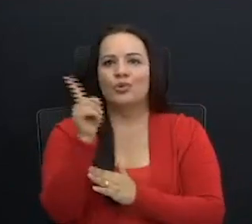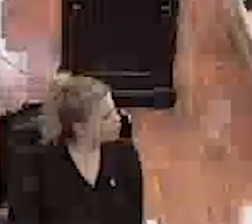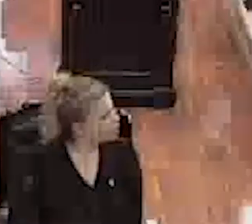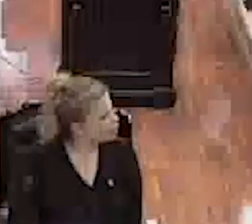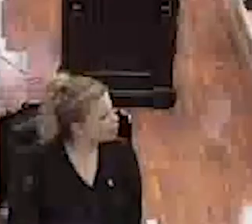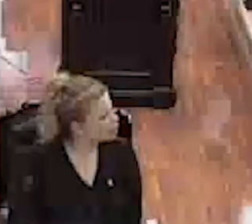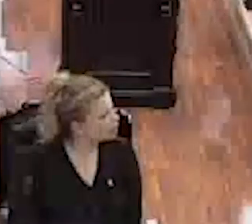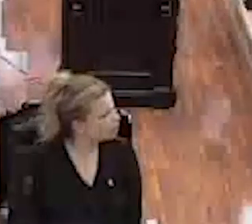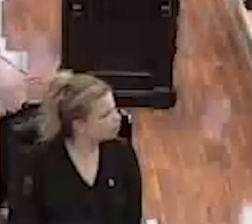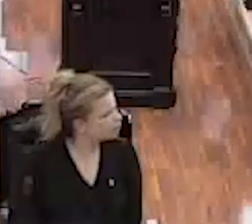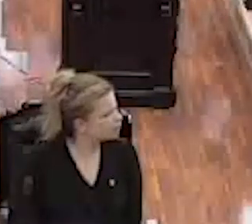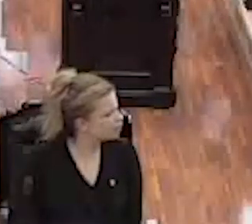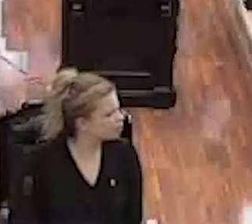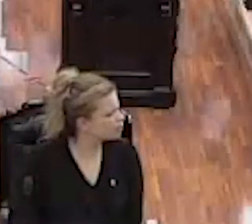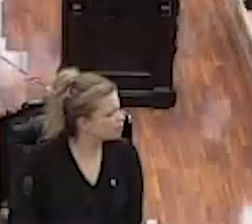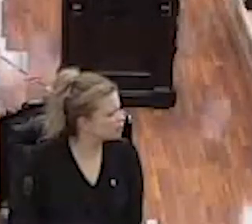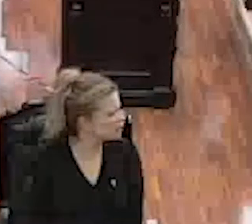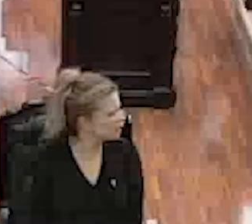un tema de fondo.